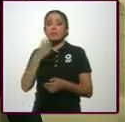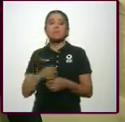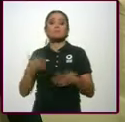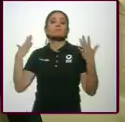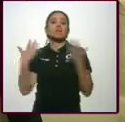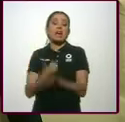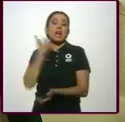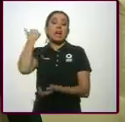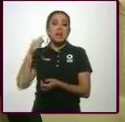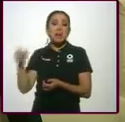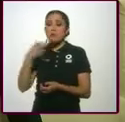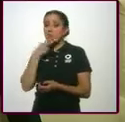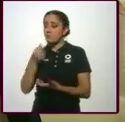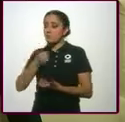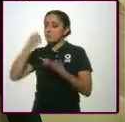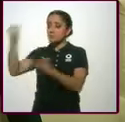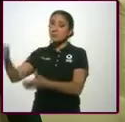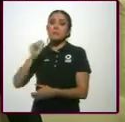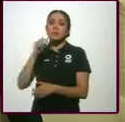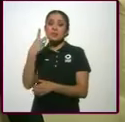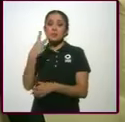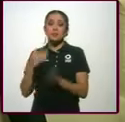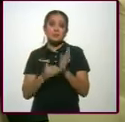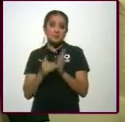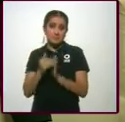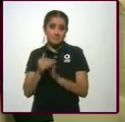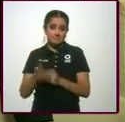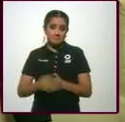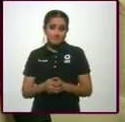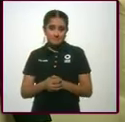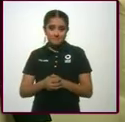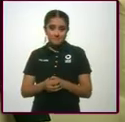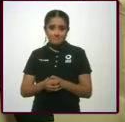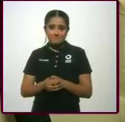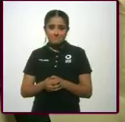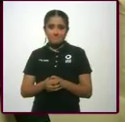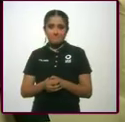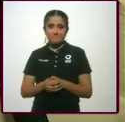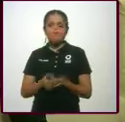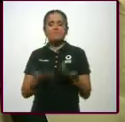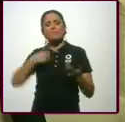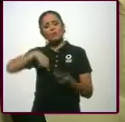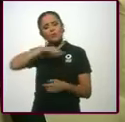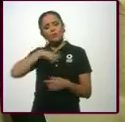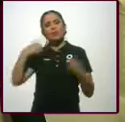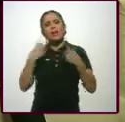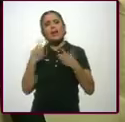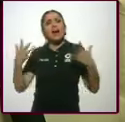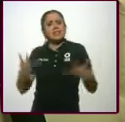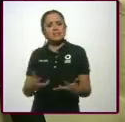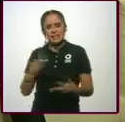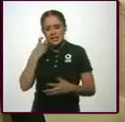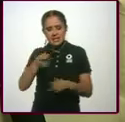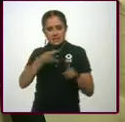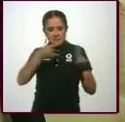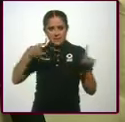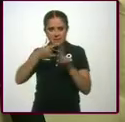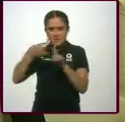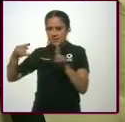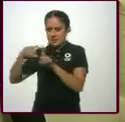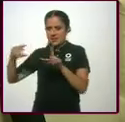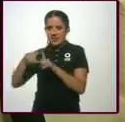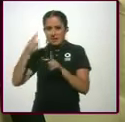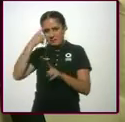Y se llevó 22. 22 millones. Oye, a ver, ¿qué tendríamos que hacer con estos billetes que se